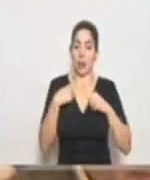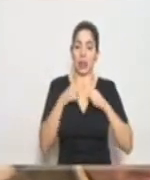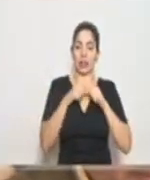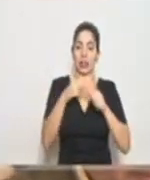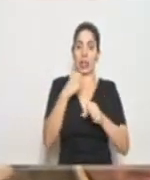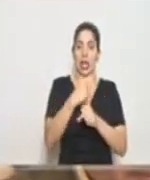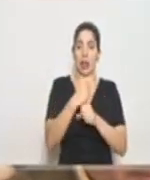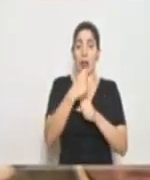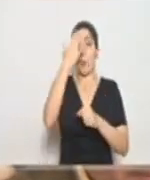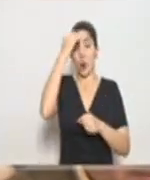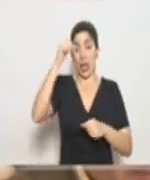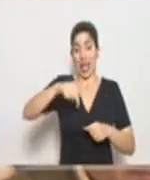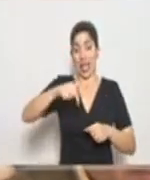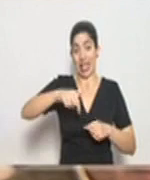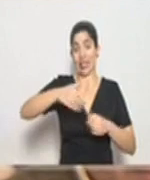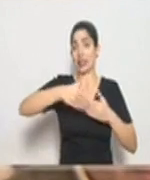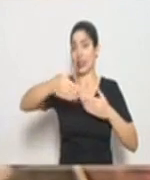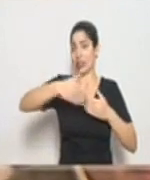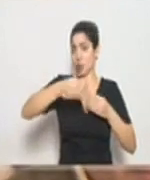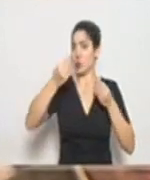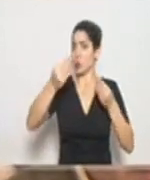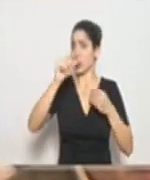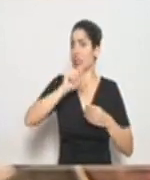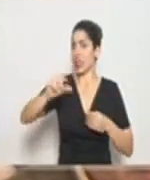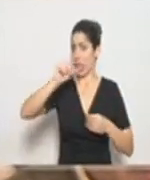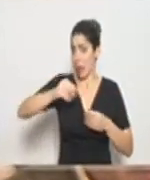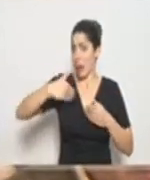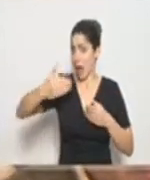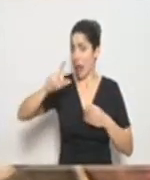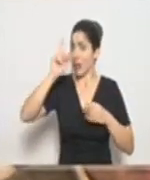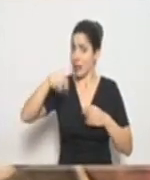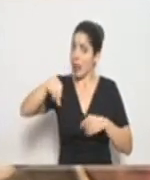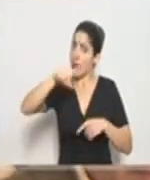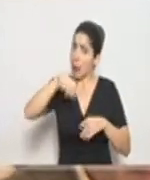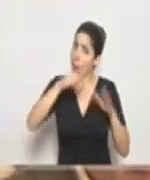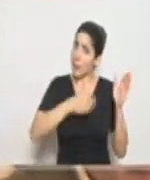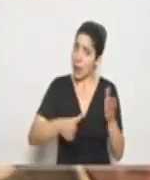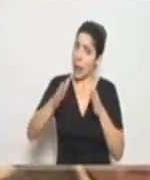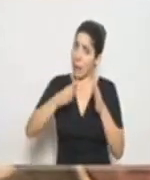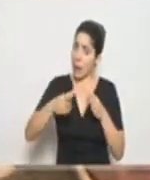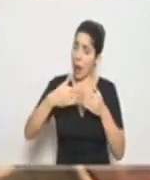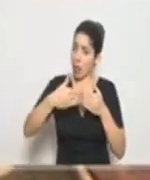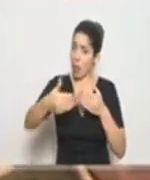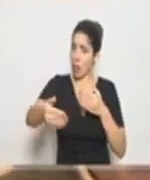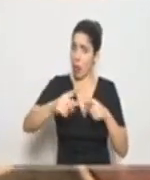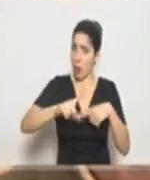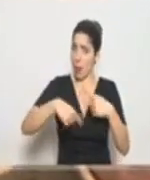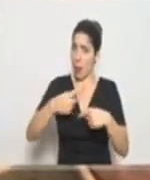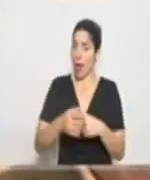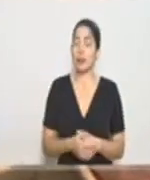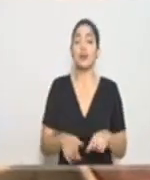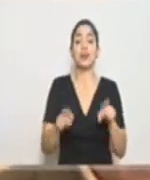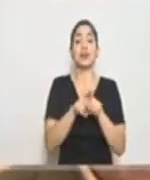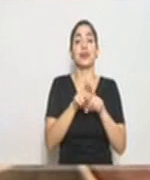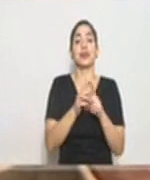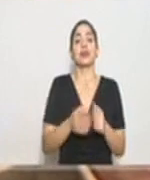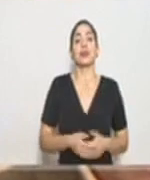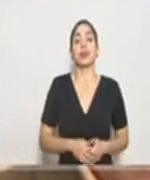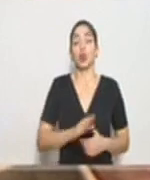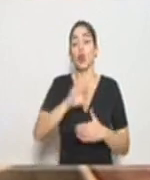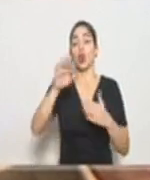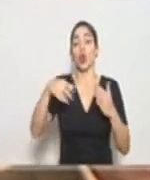porque esto va para mucho muchas semanas y tenemos que prepararnos y la otra cosa que también quería indicar es que todos los centros